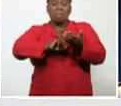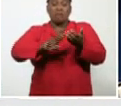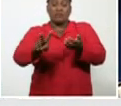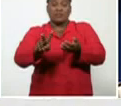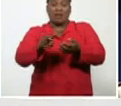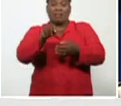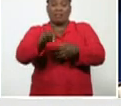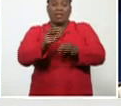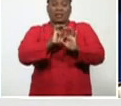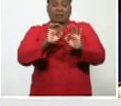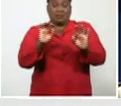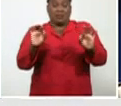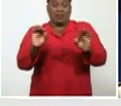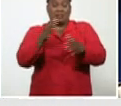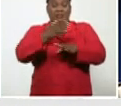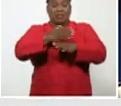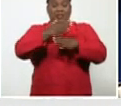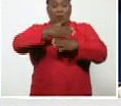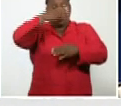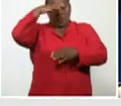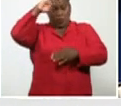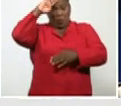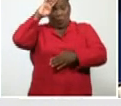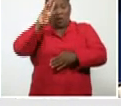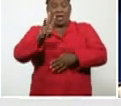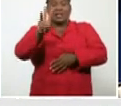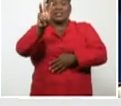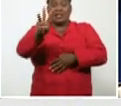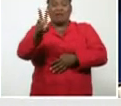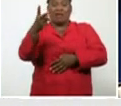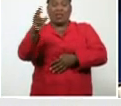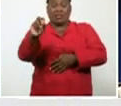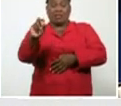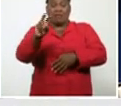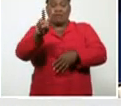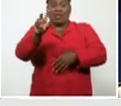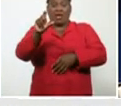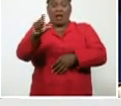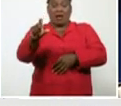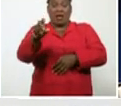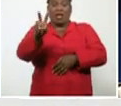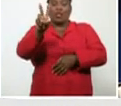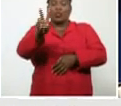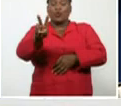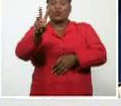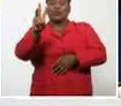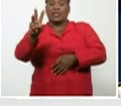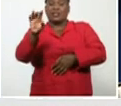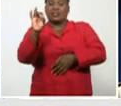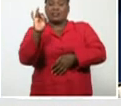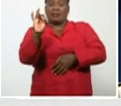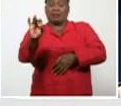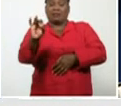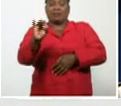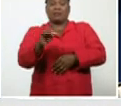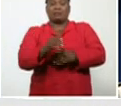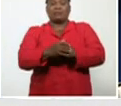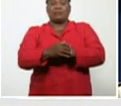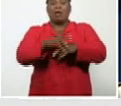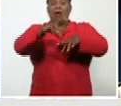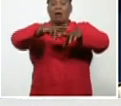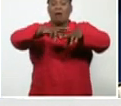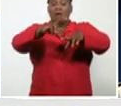de Santiago de Cuba, 320. En el de Villaclara, 237. En el de La Habana,